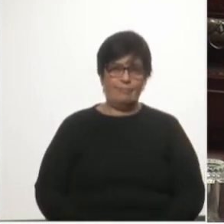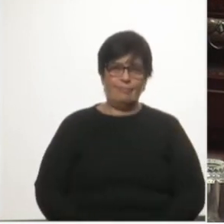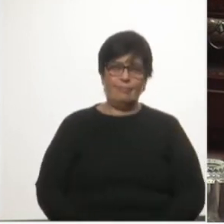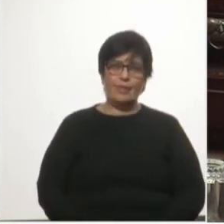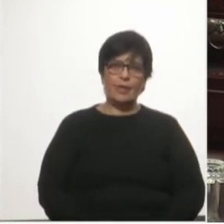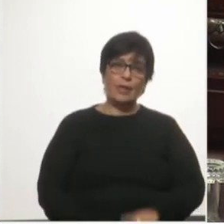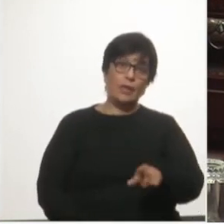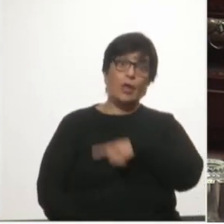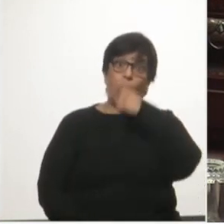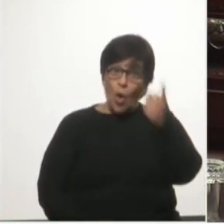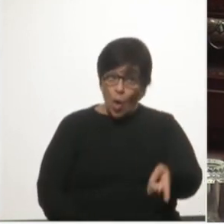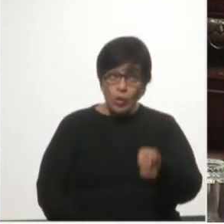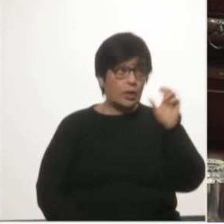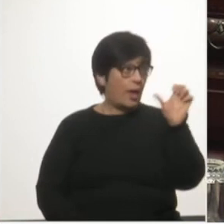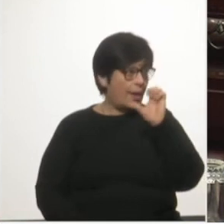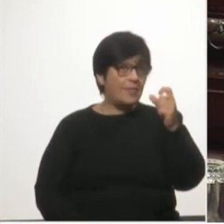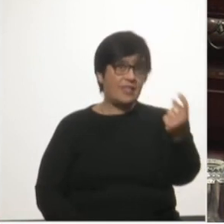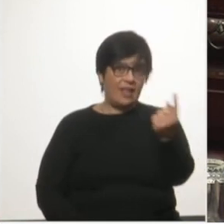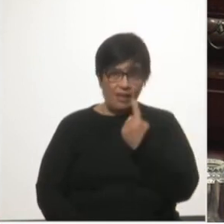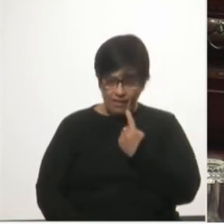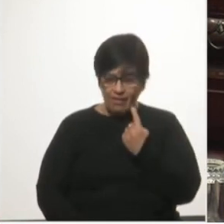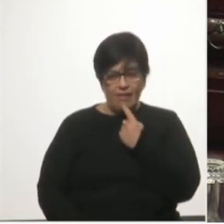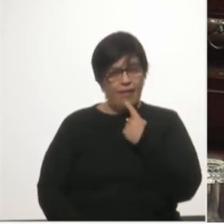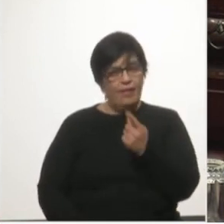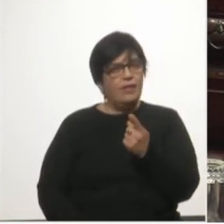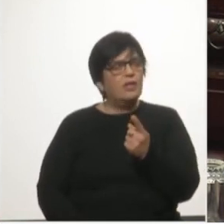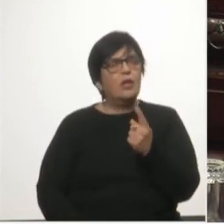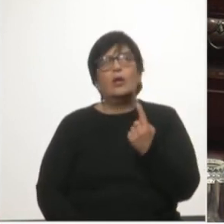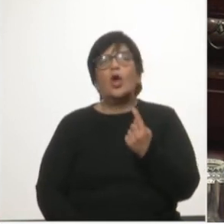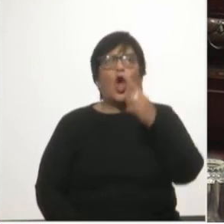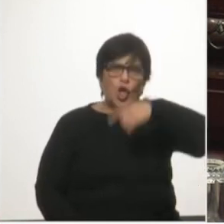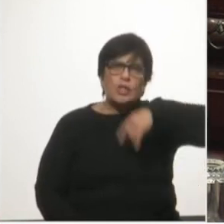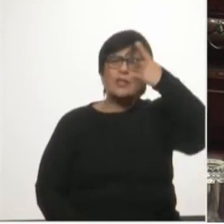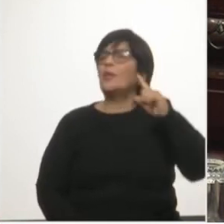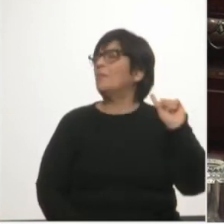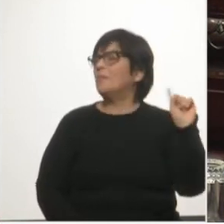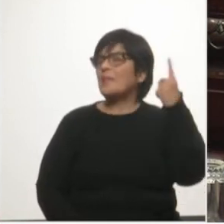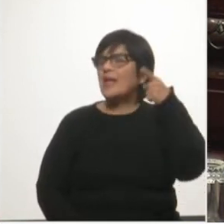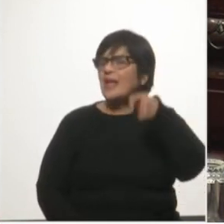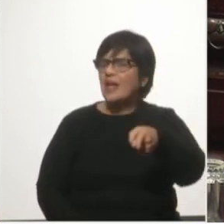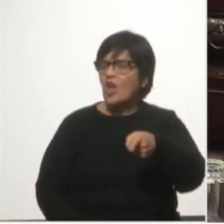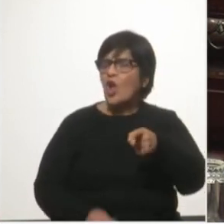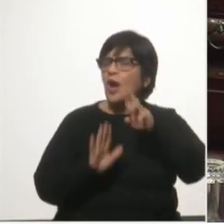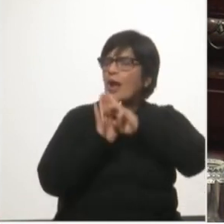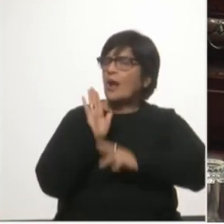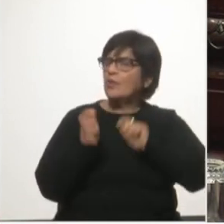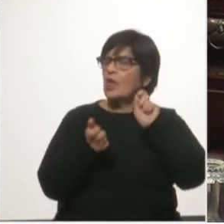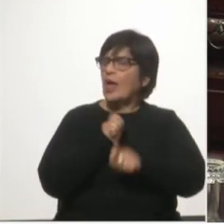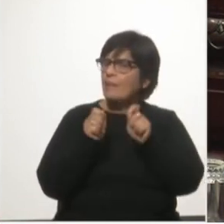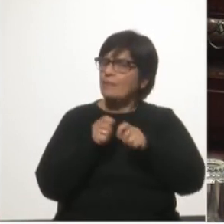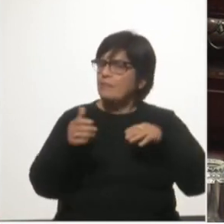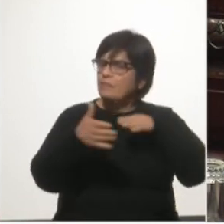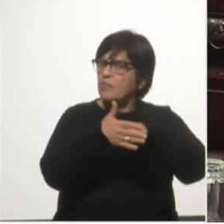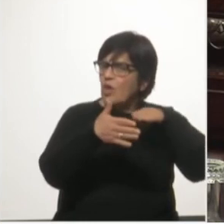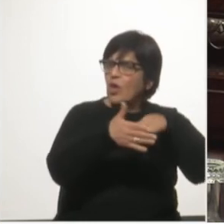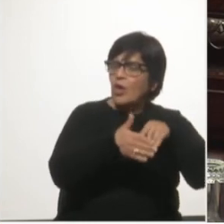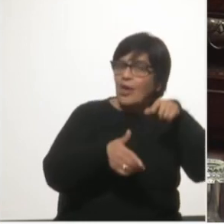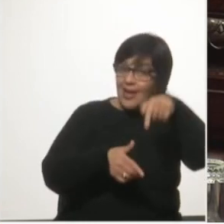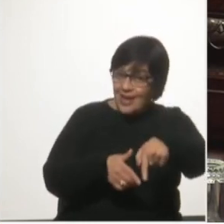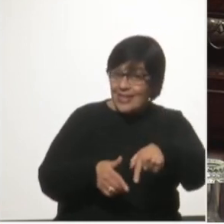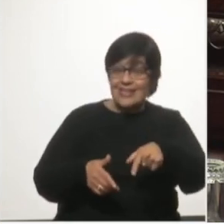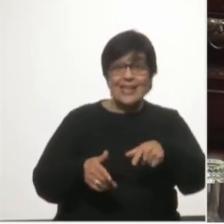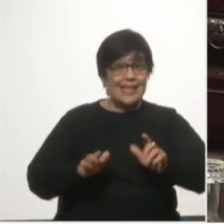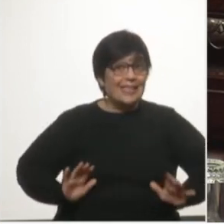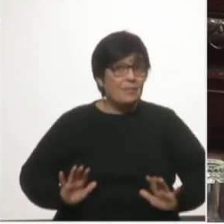otra de las empresas que compareció dijo el primer concepto fundamental con el cambio del reglamento de atrás que es la creación en los hechos